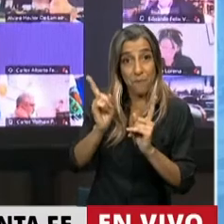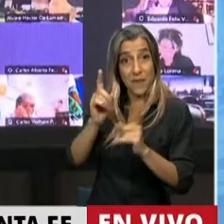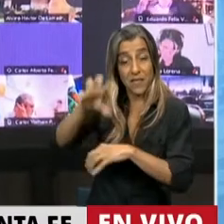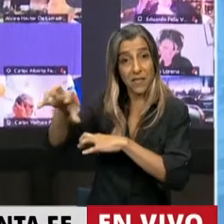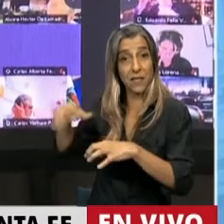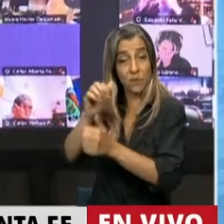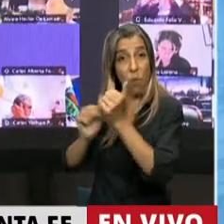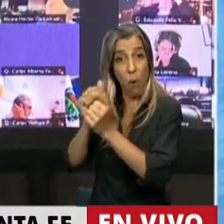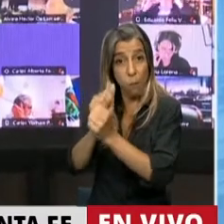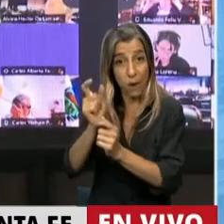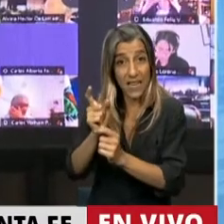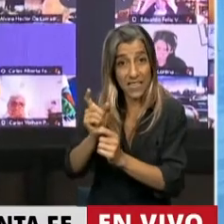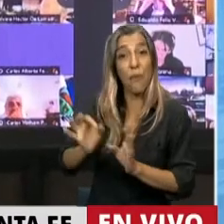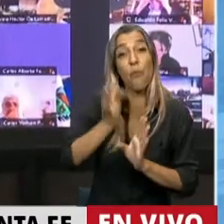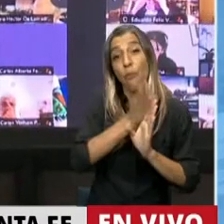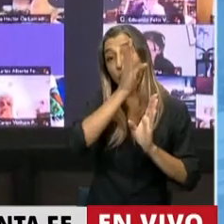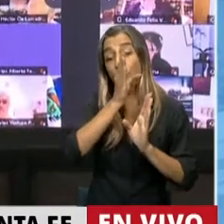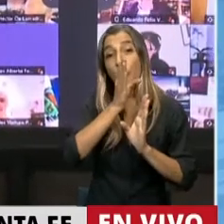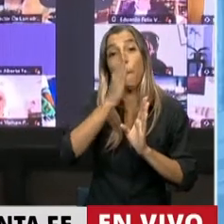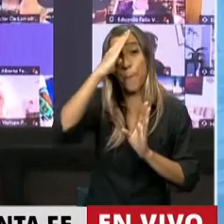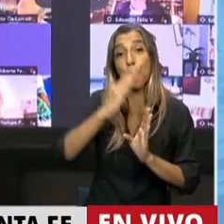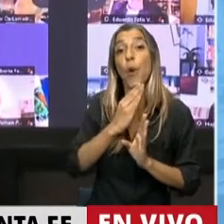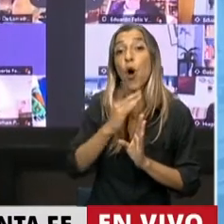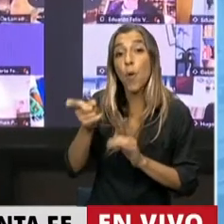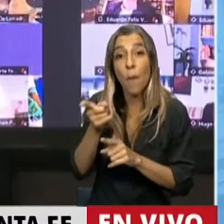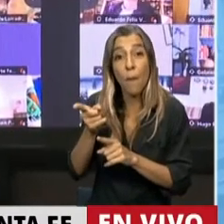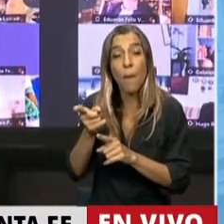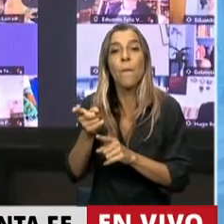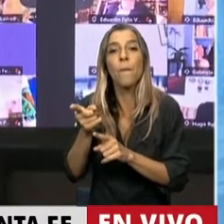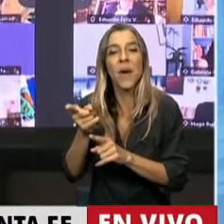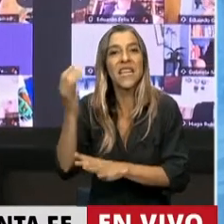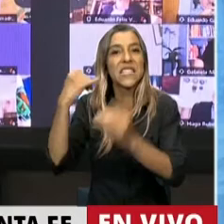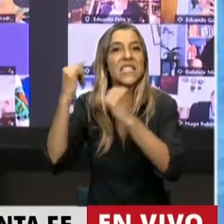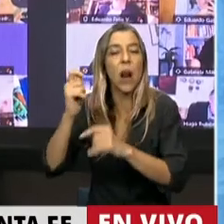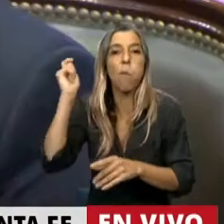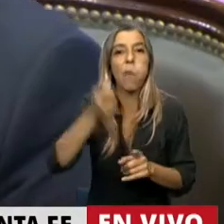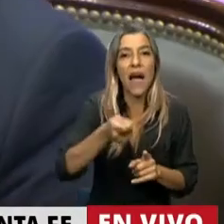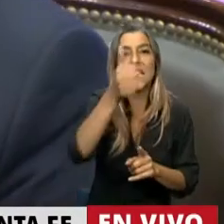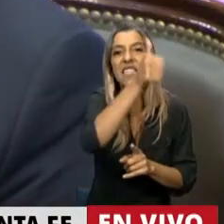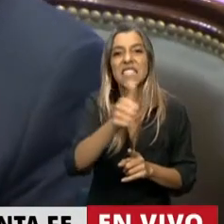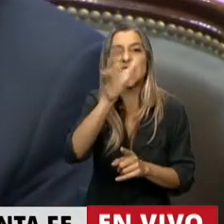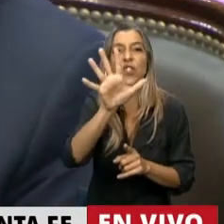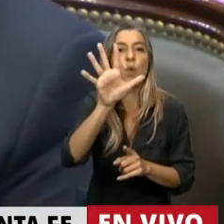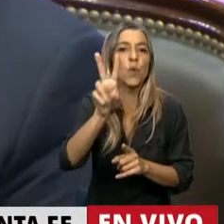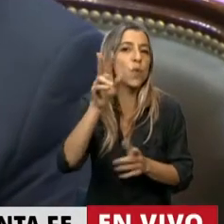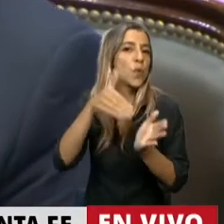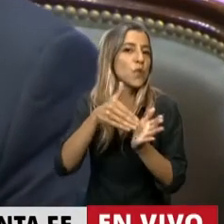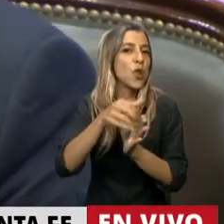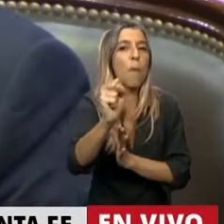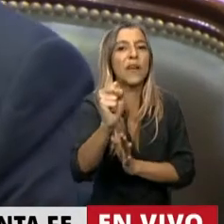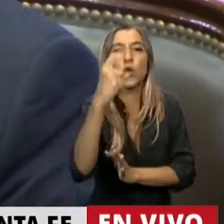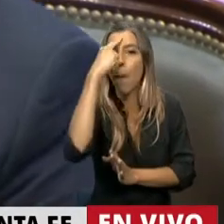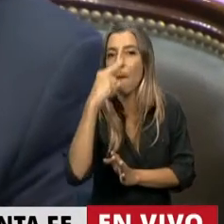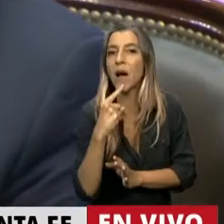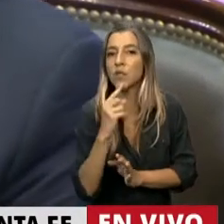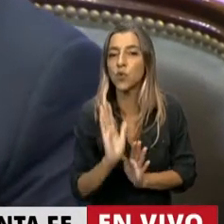año 2019. La suma llegaba a 652 millones de pesos por mes. Esto es lo que está